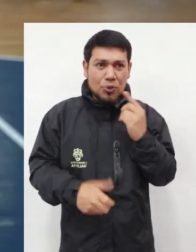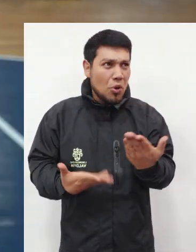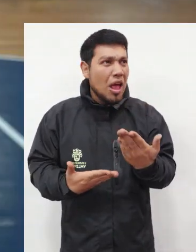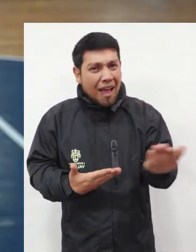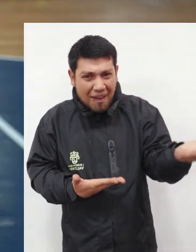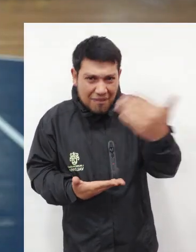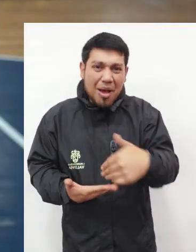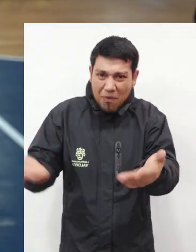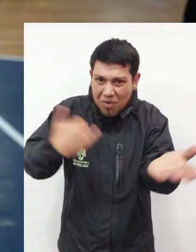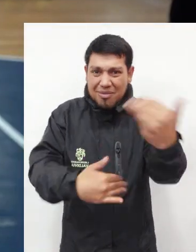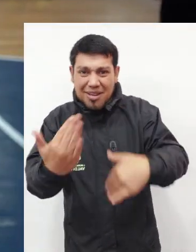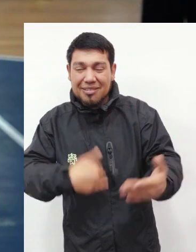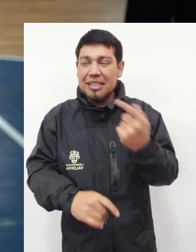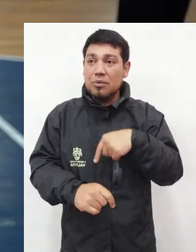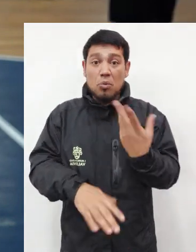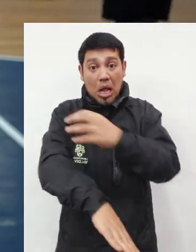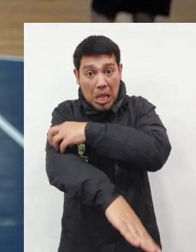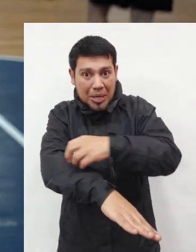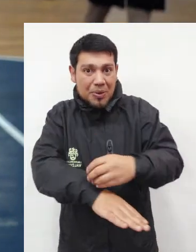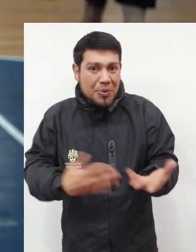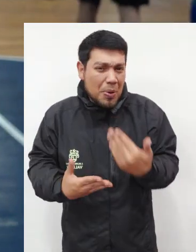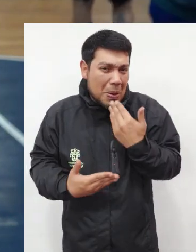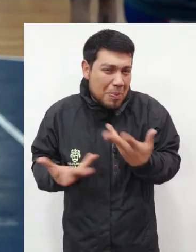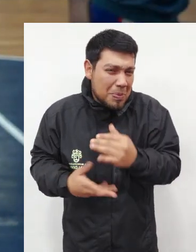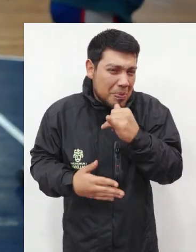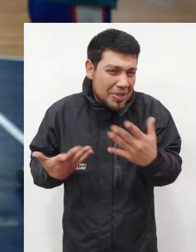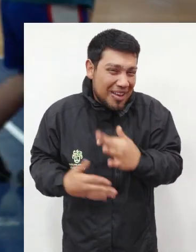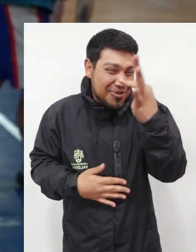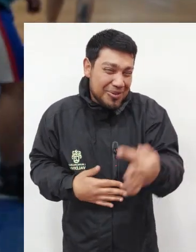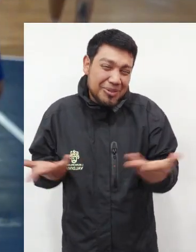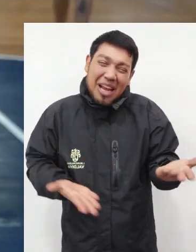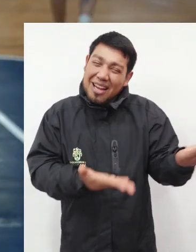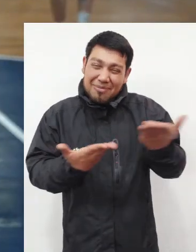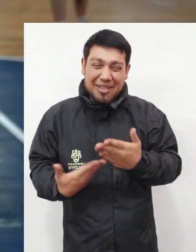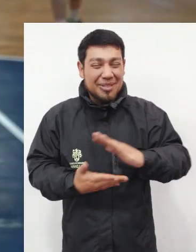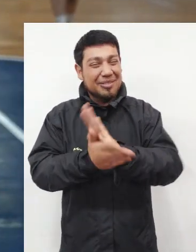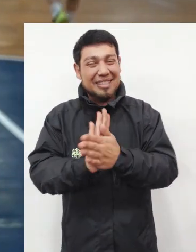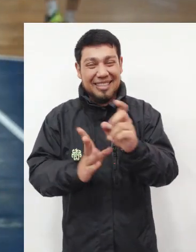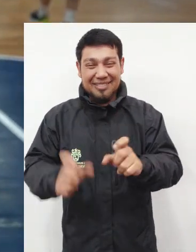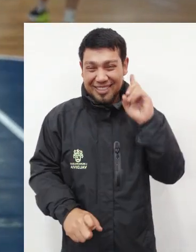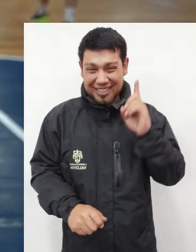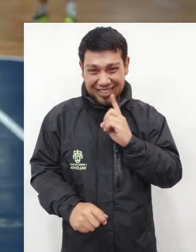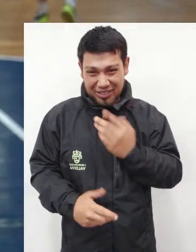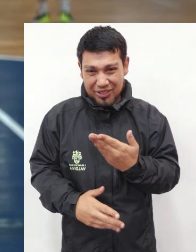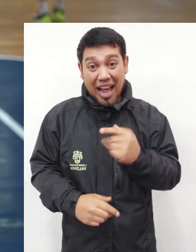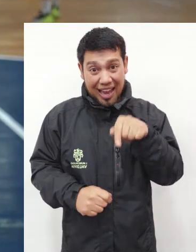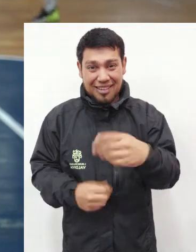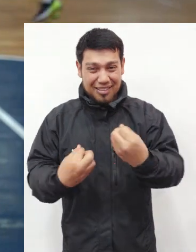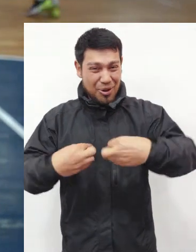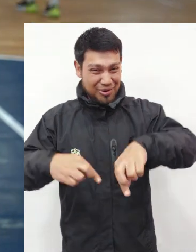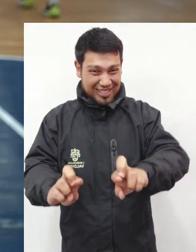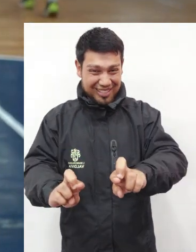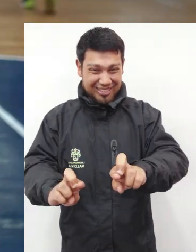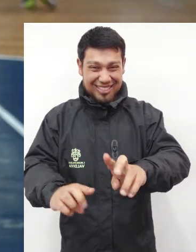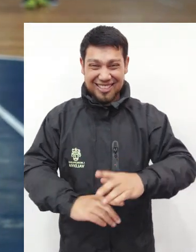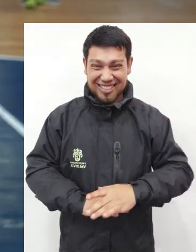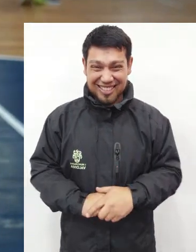Los sueños futuros en este taller serían que me gustaría que siguieran continuando y que vinieran más sordos de otras ciudades igual serviría mucho para que mejoren todos así juntos